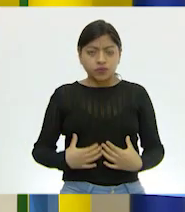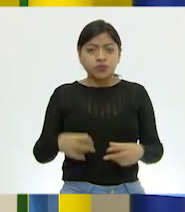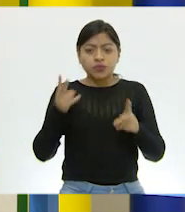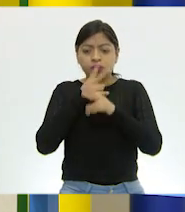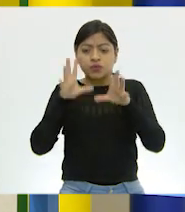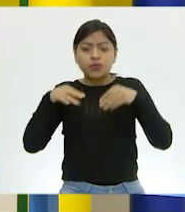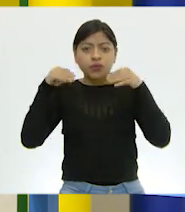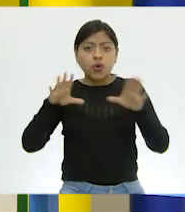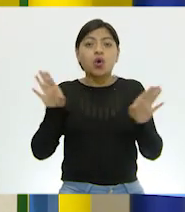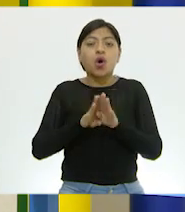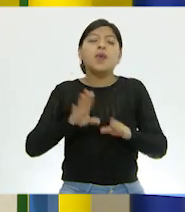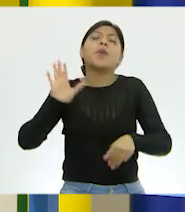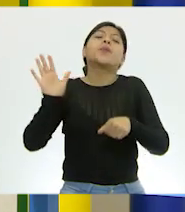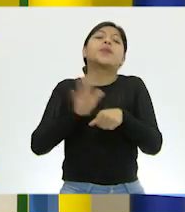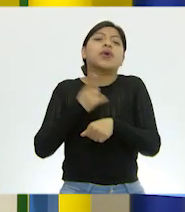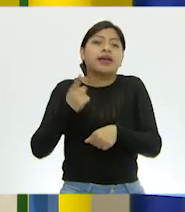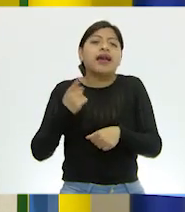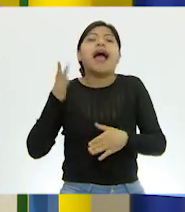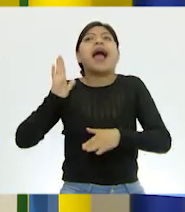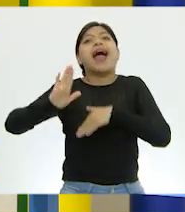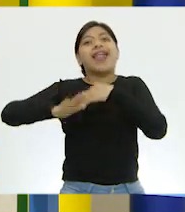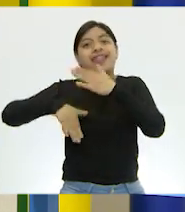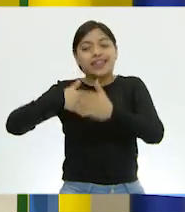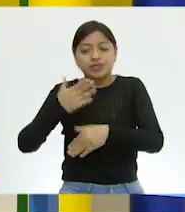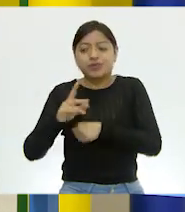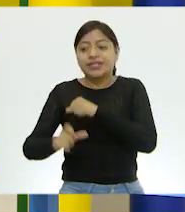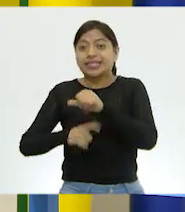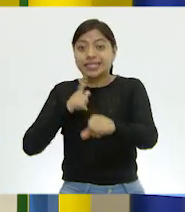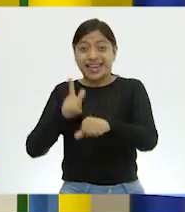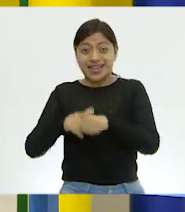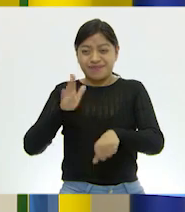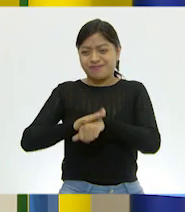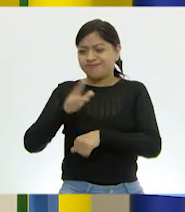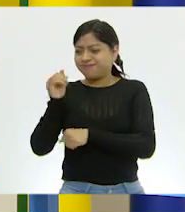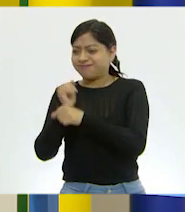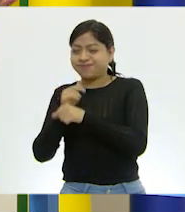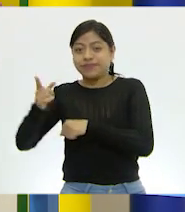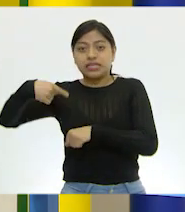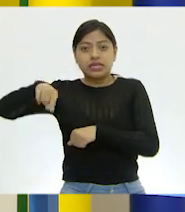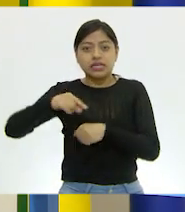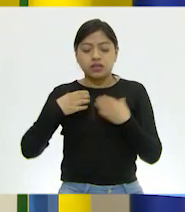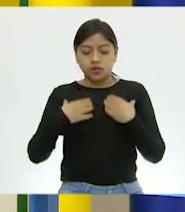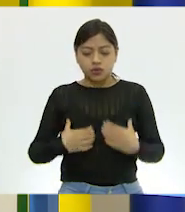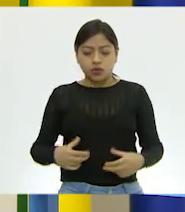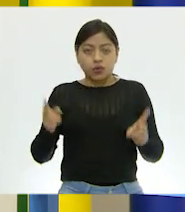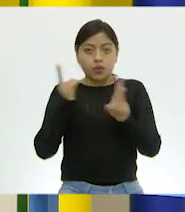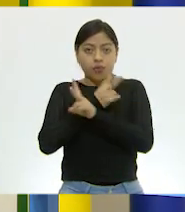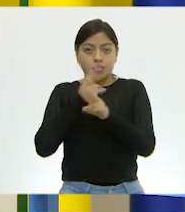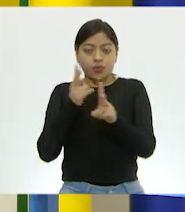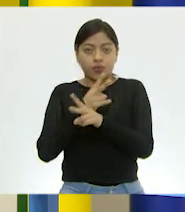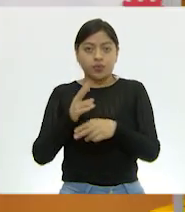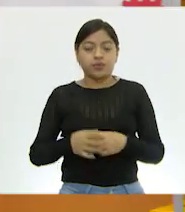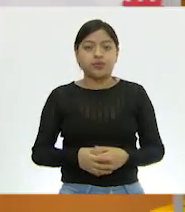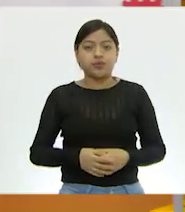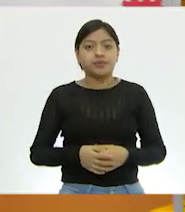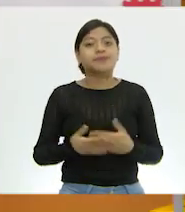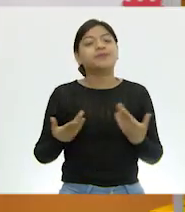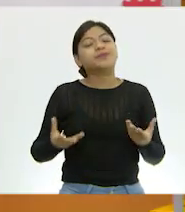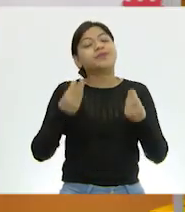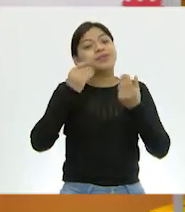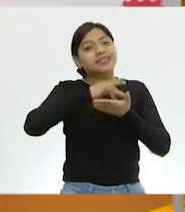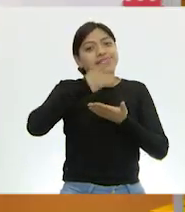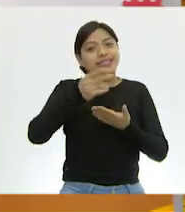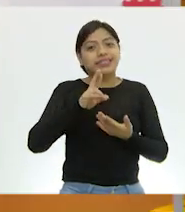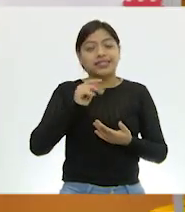porque vamos a seguir hablando de otros animales que también realizan este tipo de respiración. Muchísimas gracias,